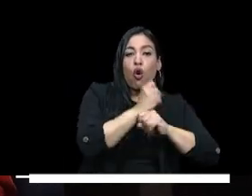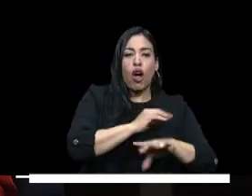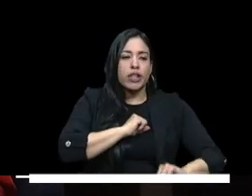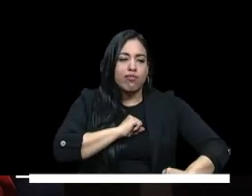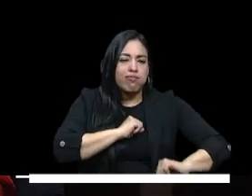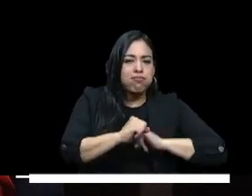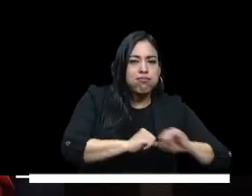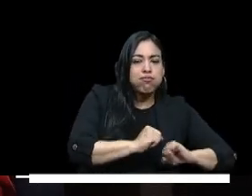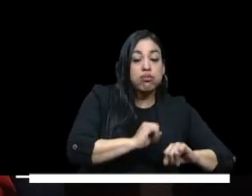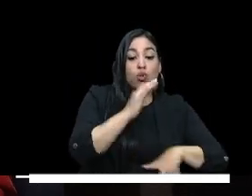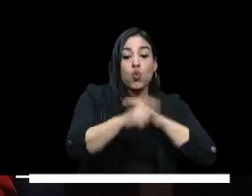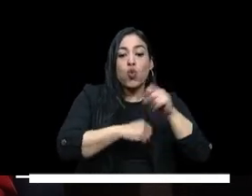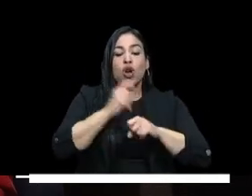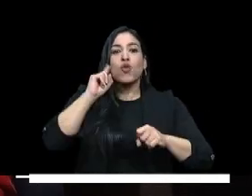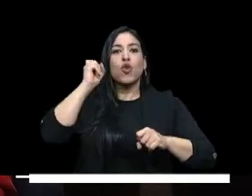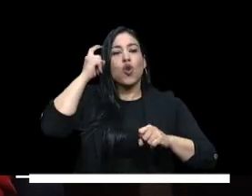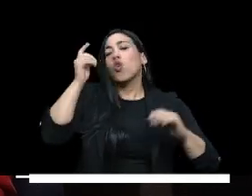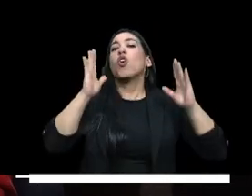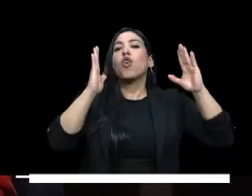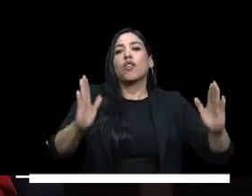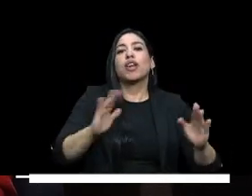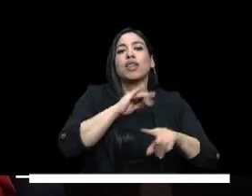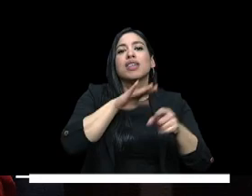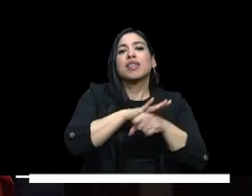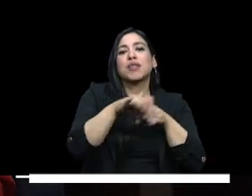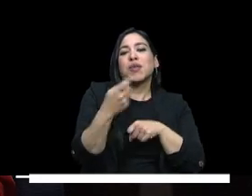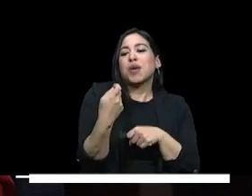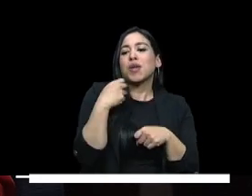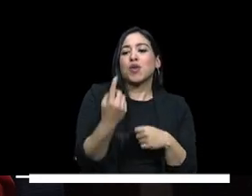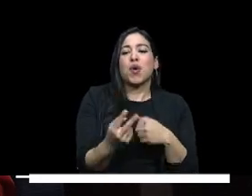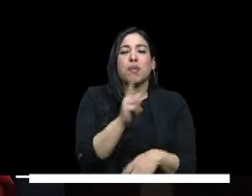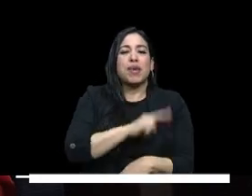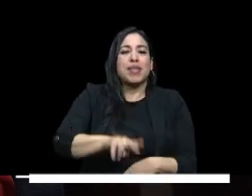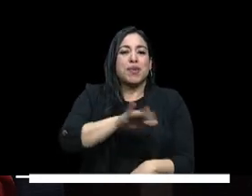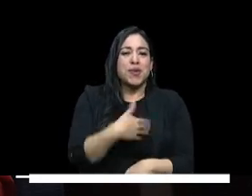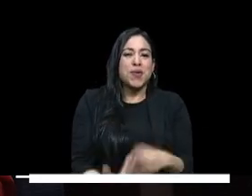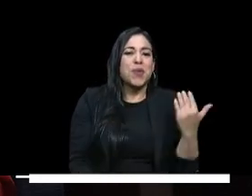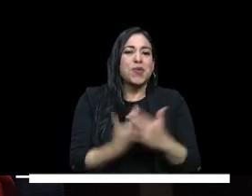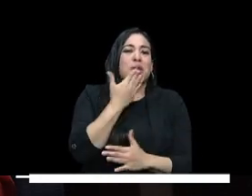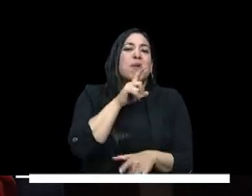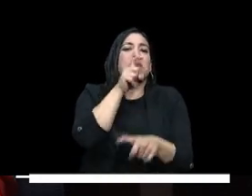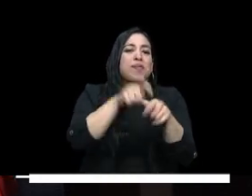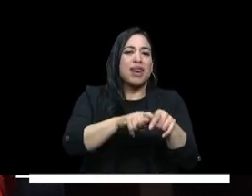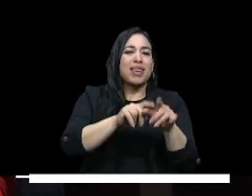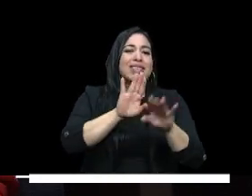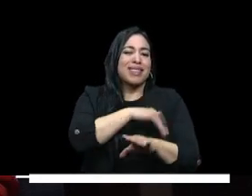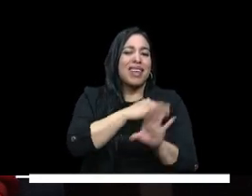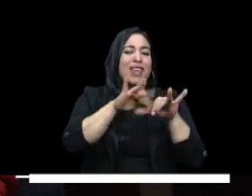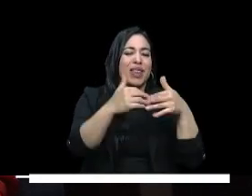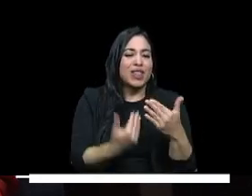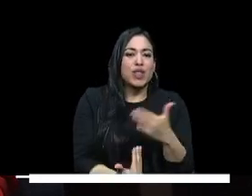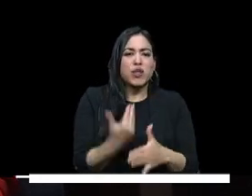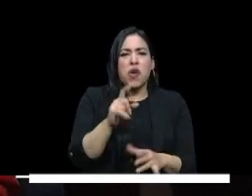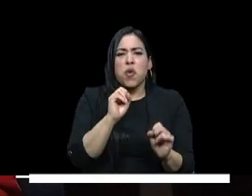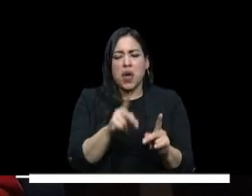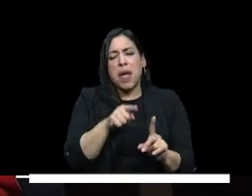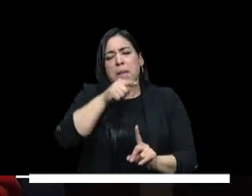gestión un año de gobierno en su caso algunos meses en esta cartera y es precisamente